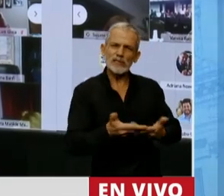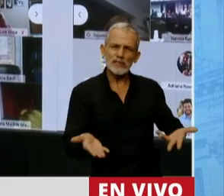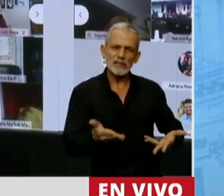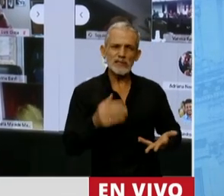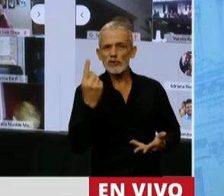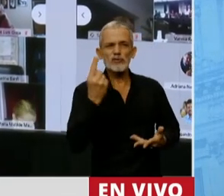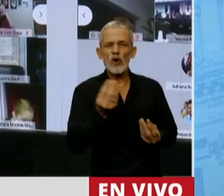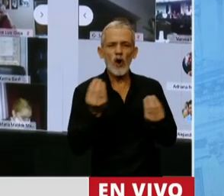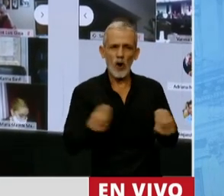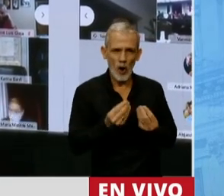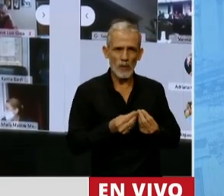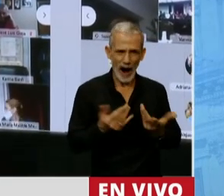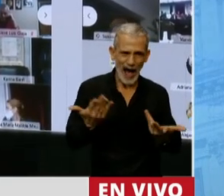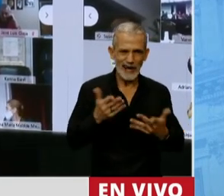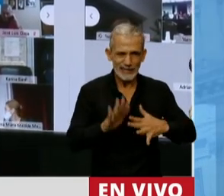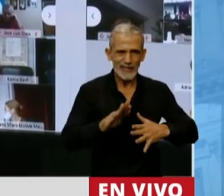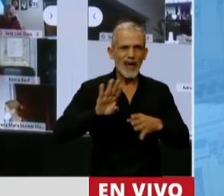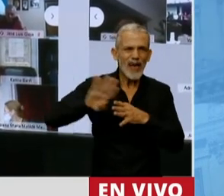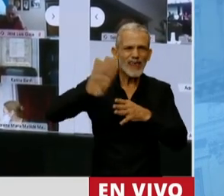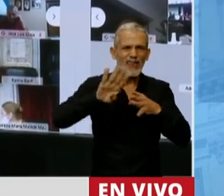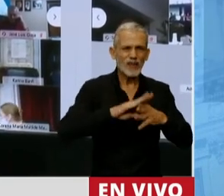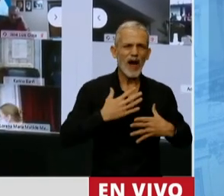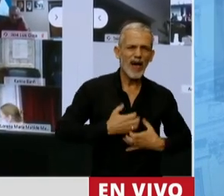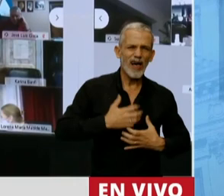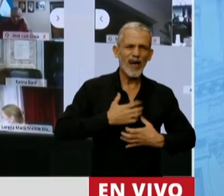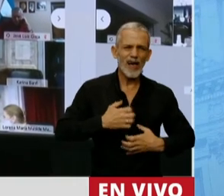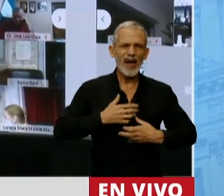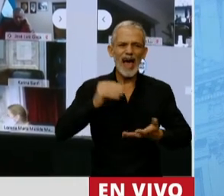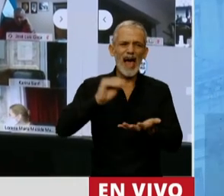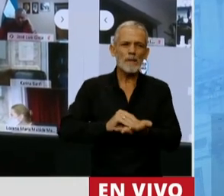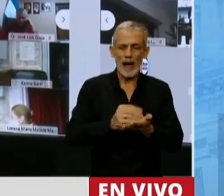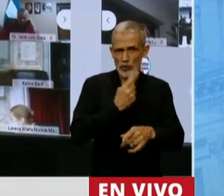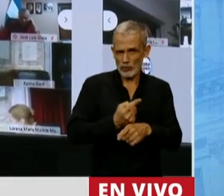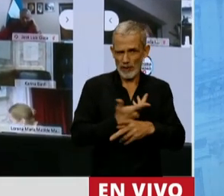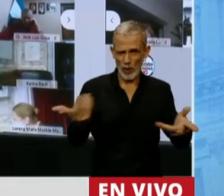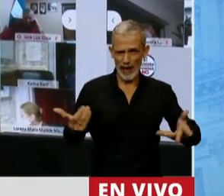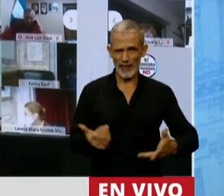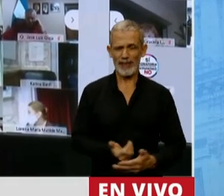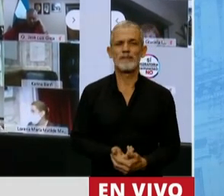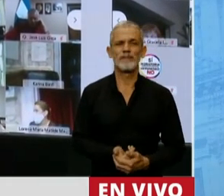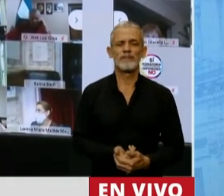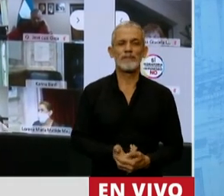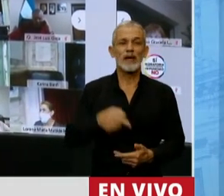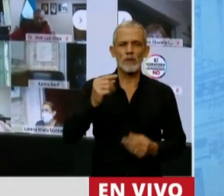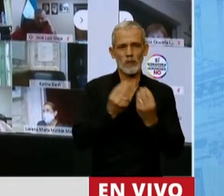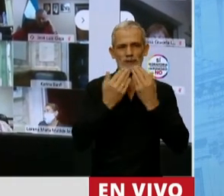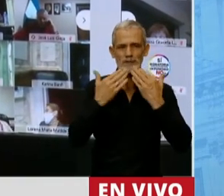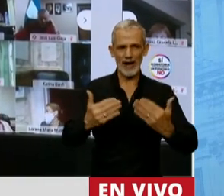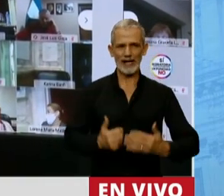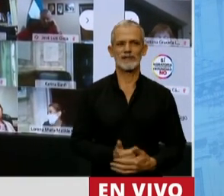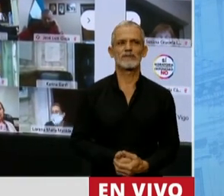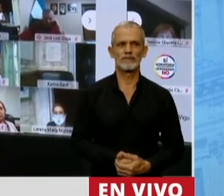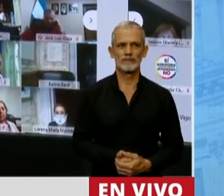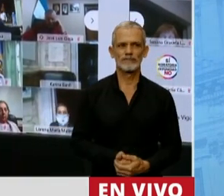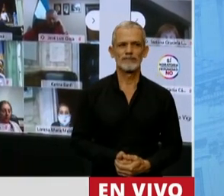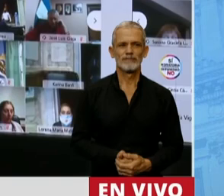no podemos seguir generándole más angustia que la que tienen a todos los argentinos y argentinas. Muchísimas gracias, señor